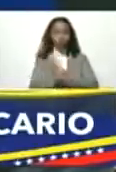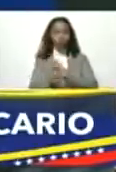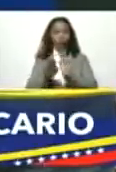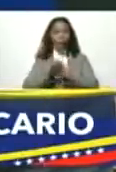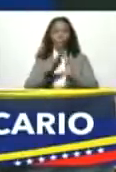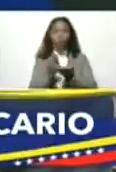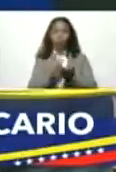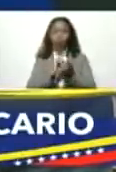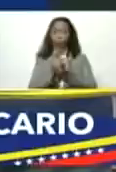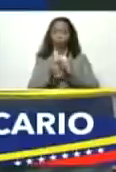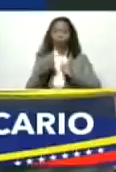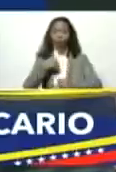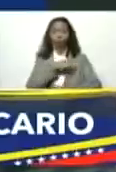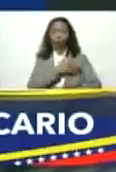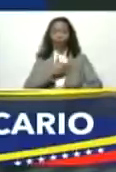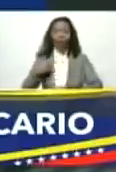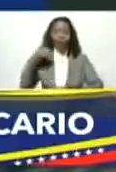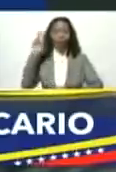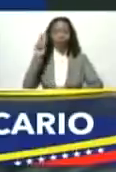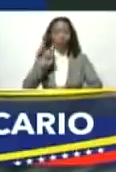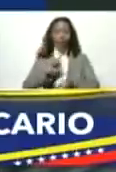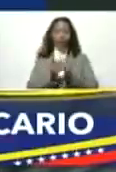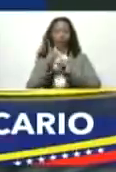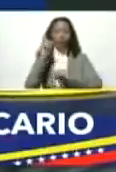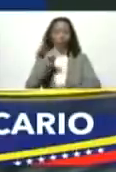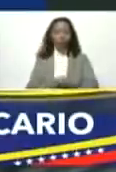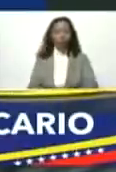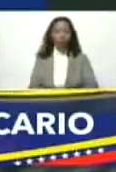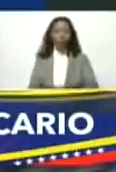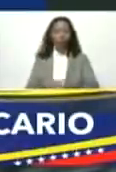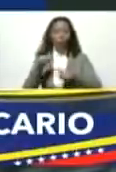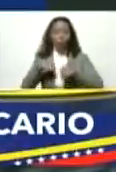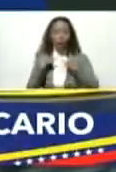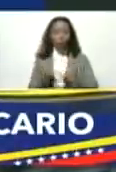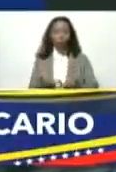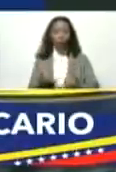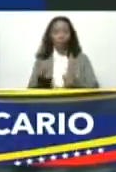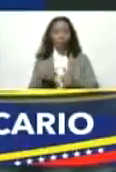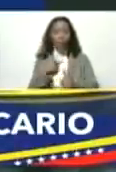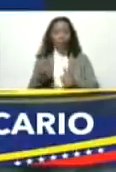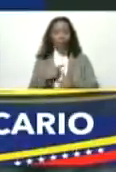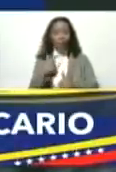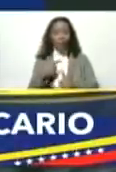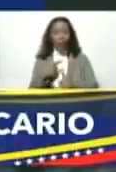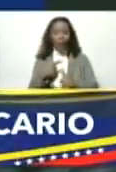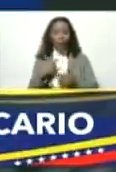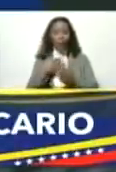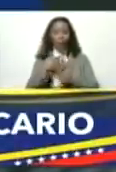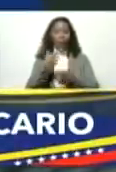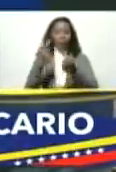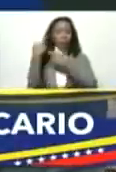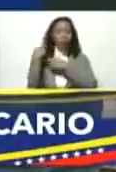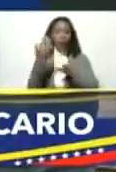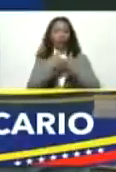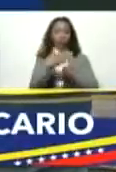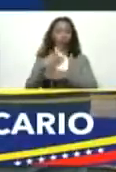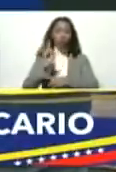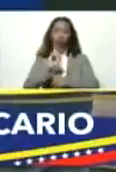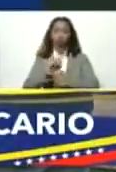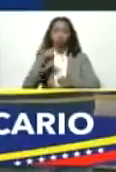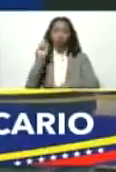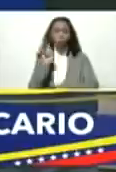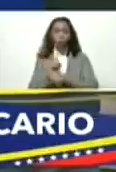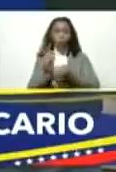y con él nuestra querida Venezuela hoy está más vigente que nunca el principio de responsabilidad compartida no sólo es